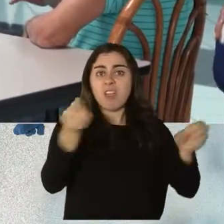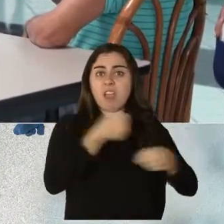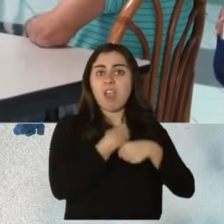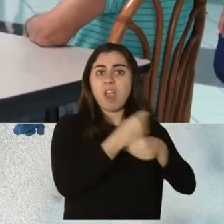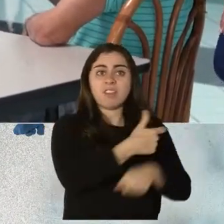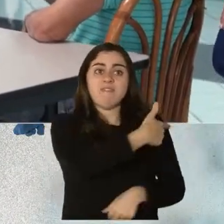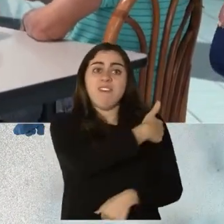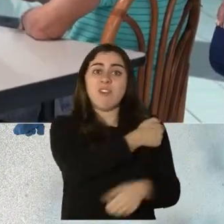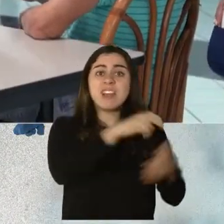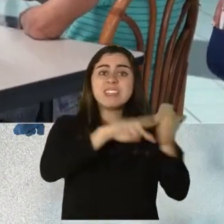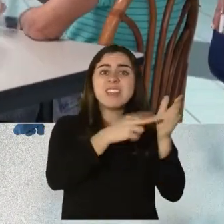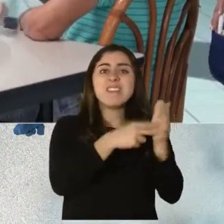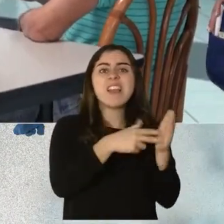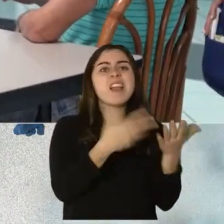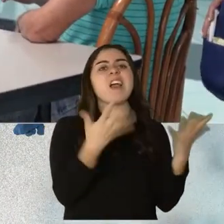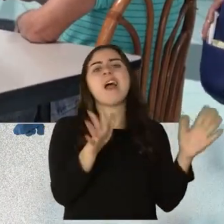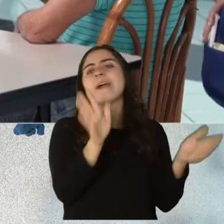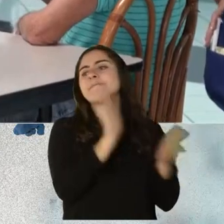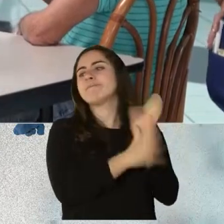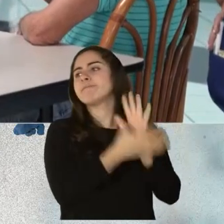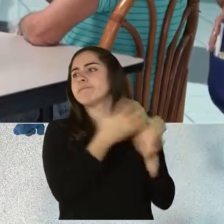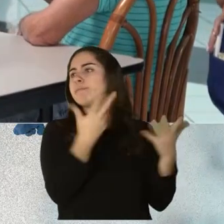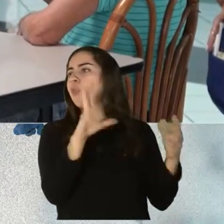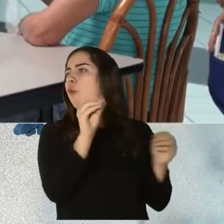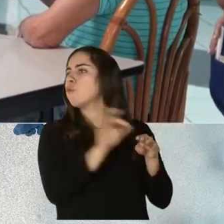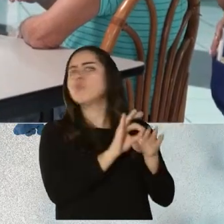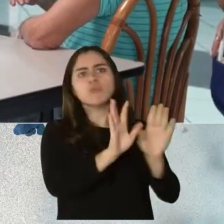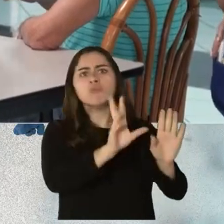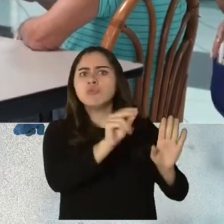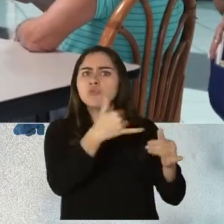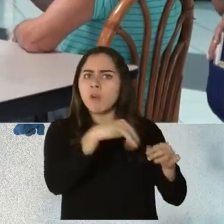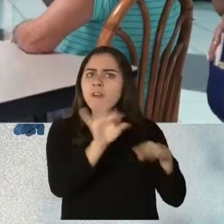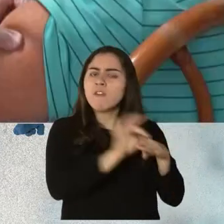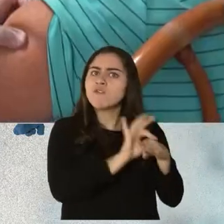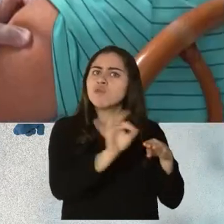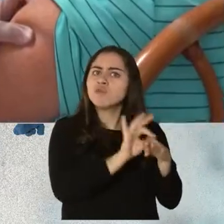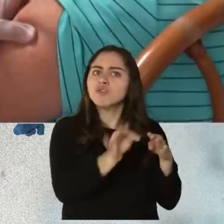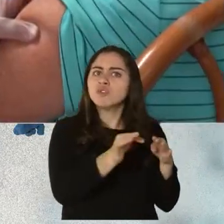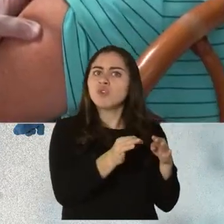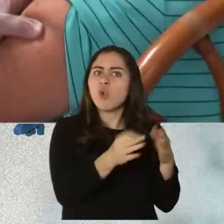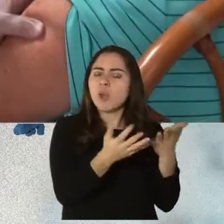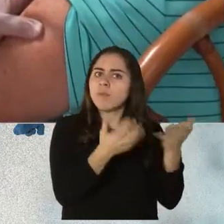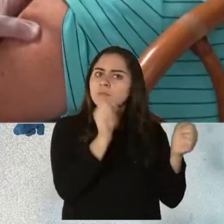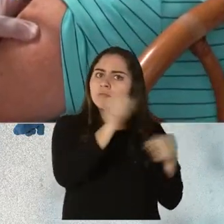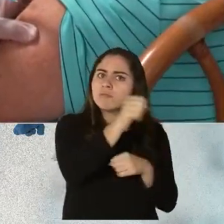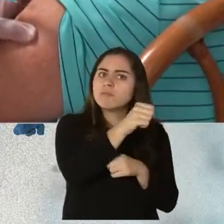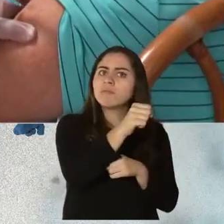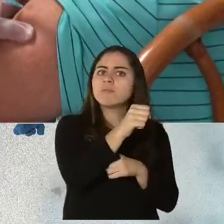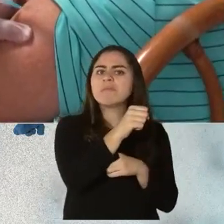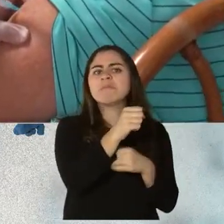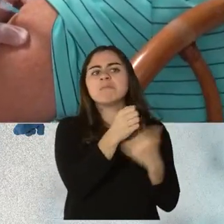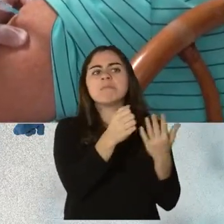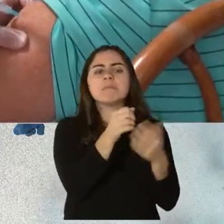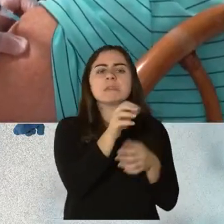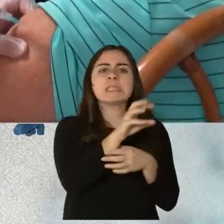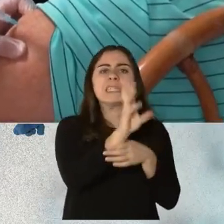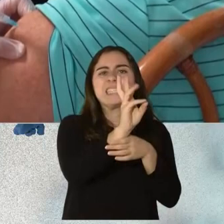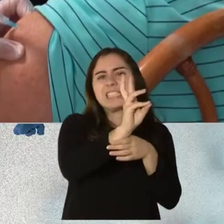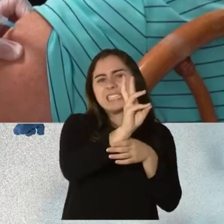el fold increase es que pierde una base logarítmica de otra, pero todavía, aún perdiendo hasta seis de esas,